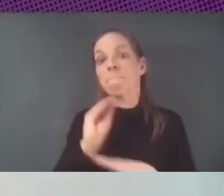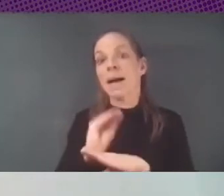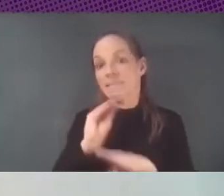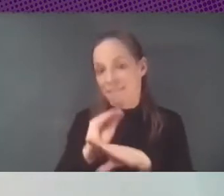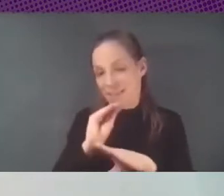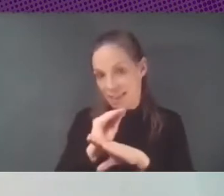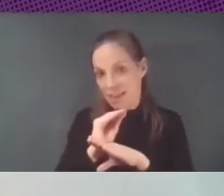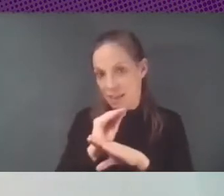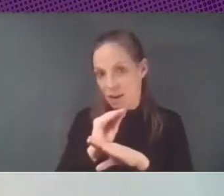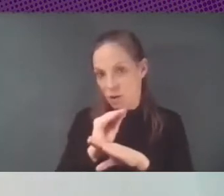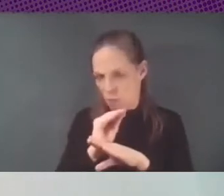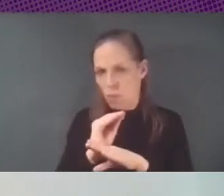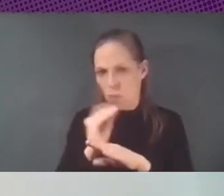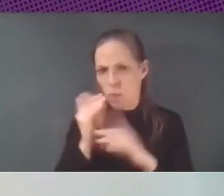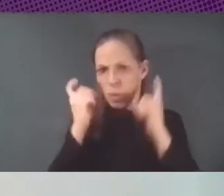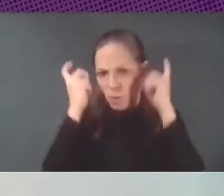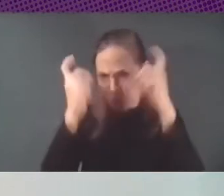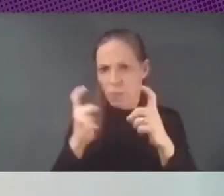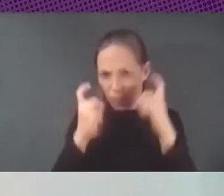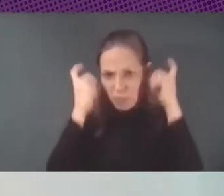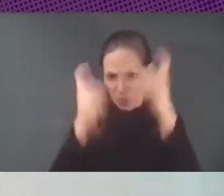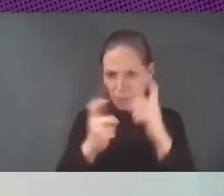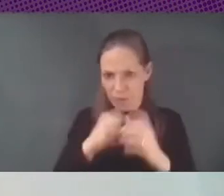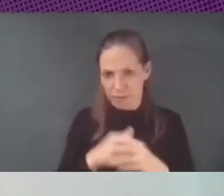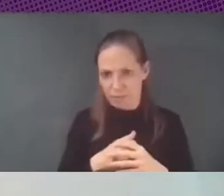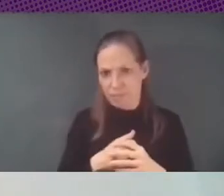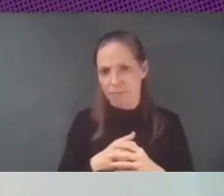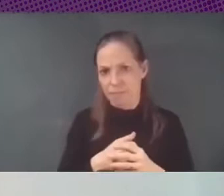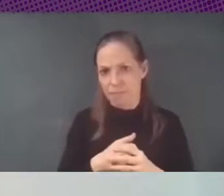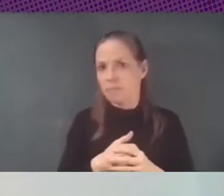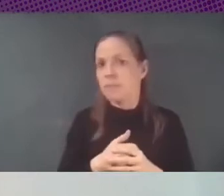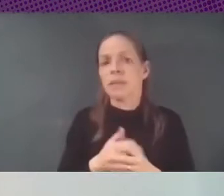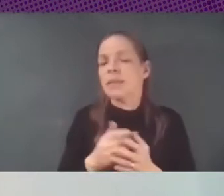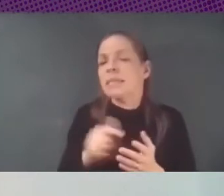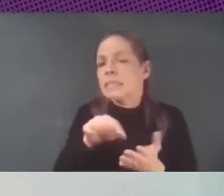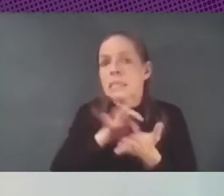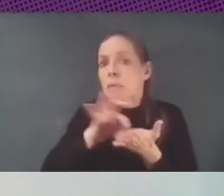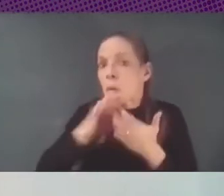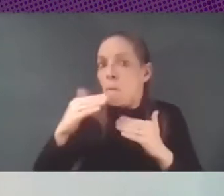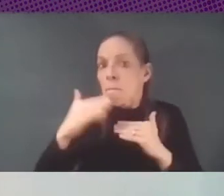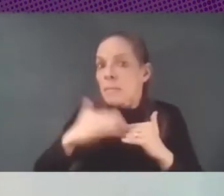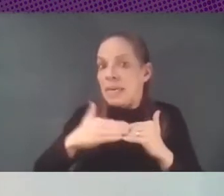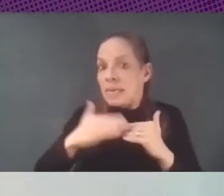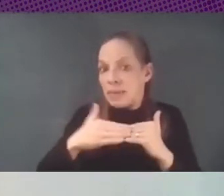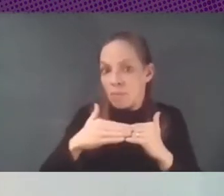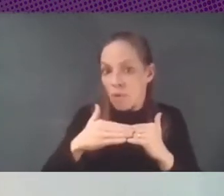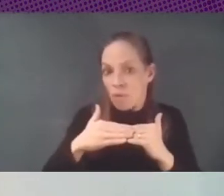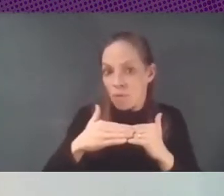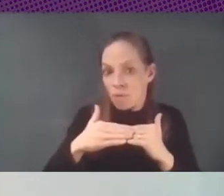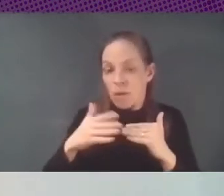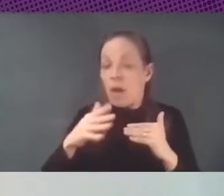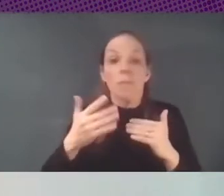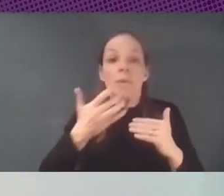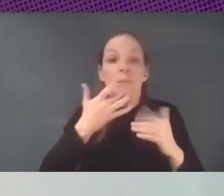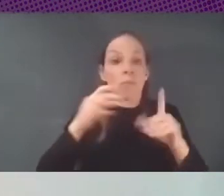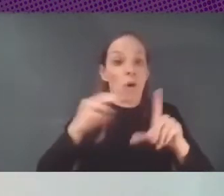esfuerzo cualquiera que lleve un servicio mínimo por ejemplo servicio de email se ha vuelto tan difícil de mantener